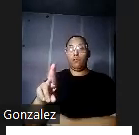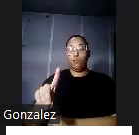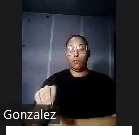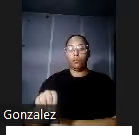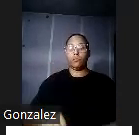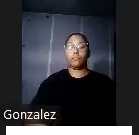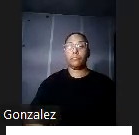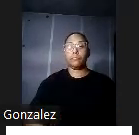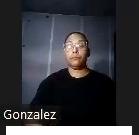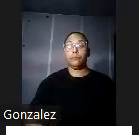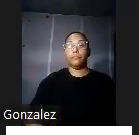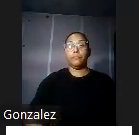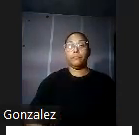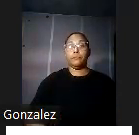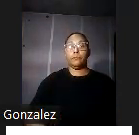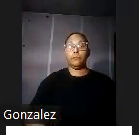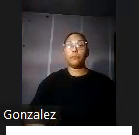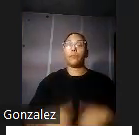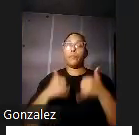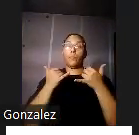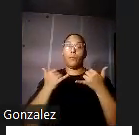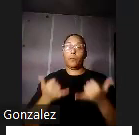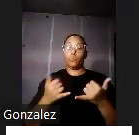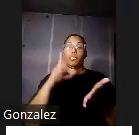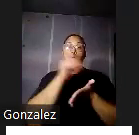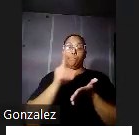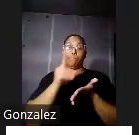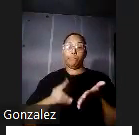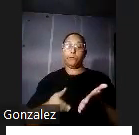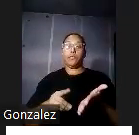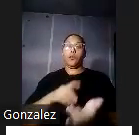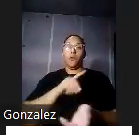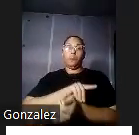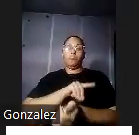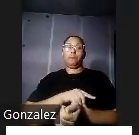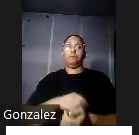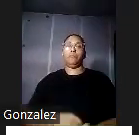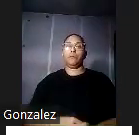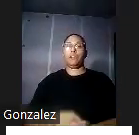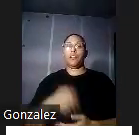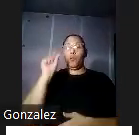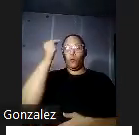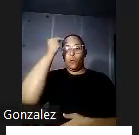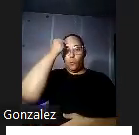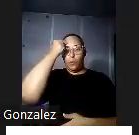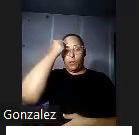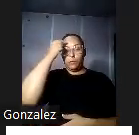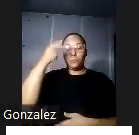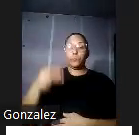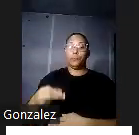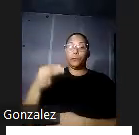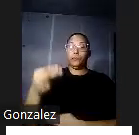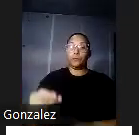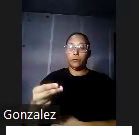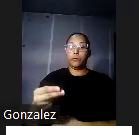Ahora bien, vamos a ir a hablar un poco del diseño de la casa del doctor Ashford después de ponernos en el contexto histórico de lo que es el